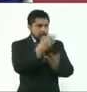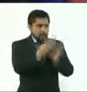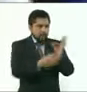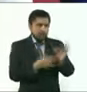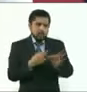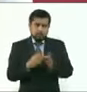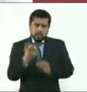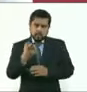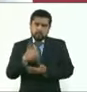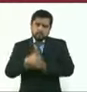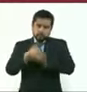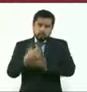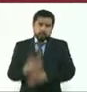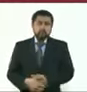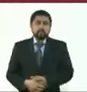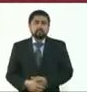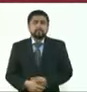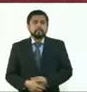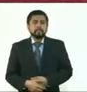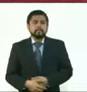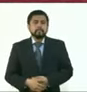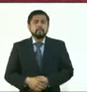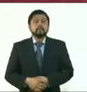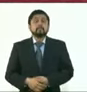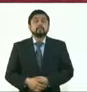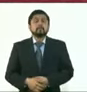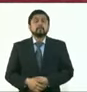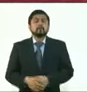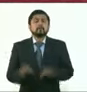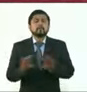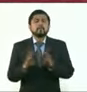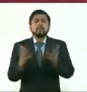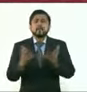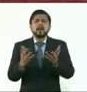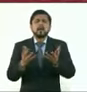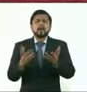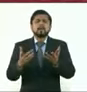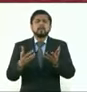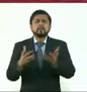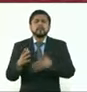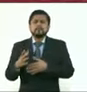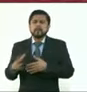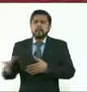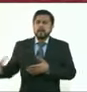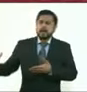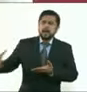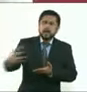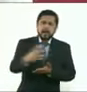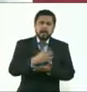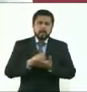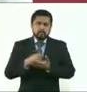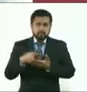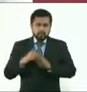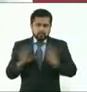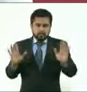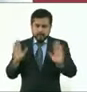¿En qué se aplican los recursos del gobierno de la ciudad? Ya me hice la prueba, soy negativa.